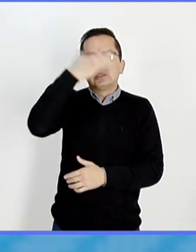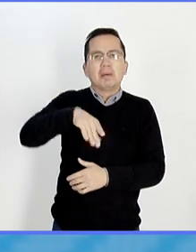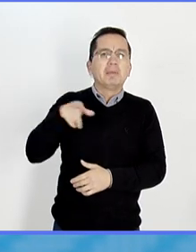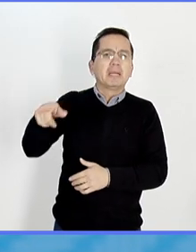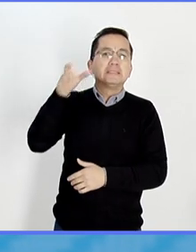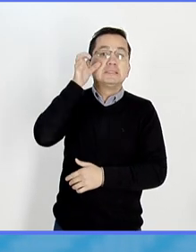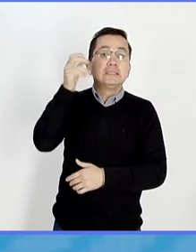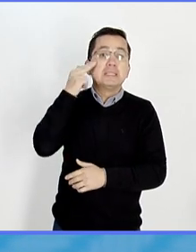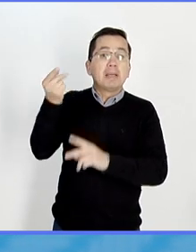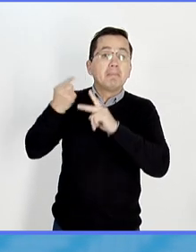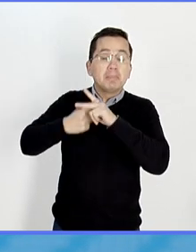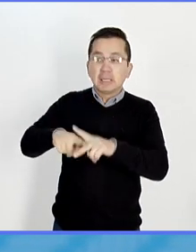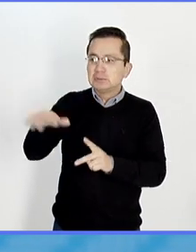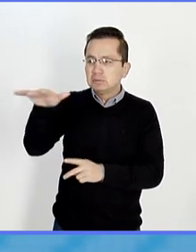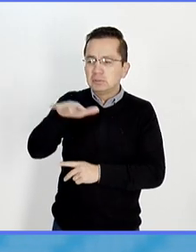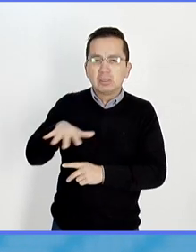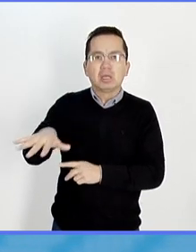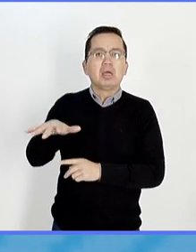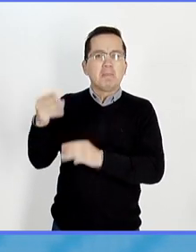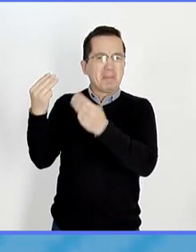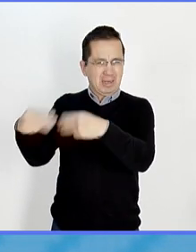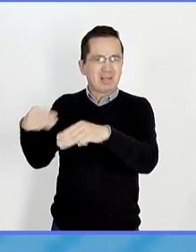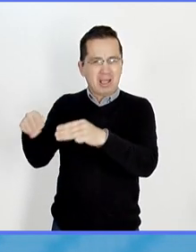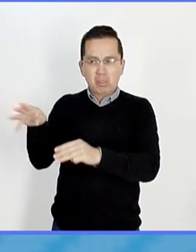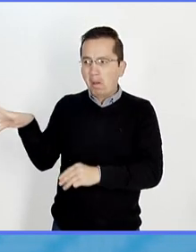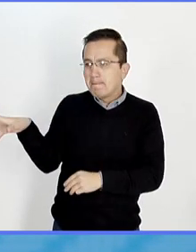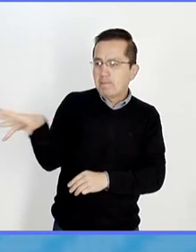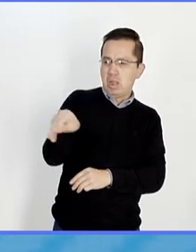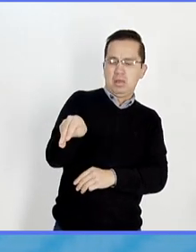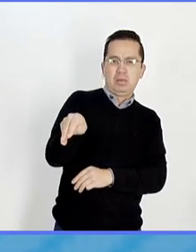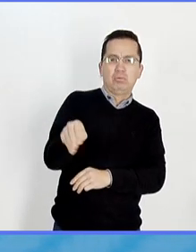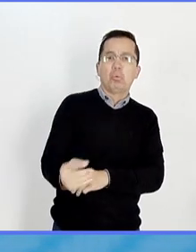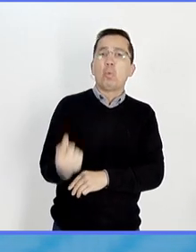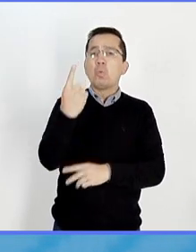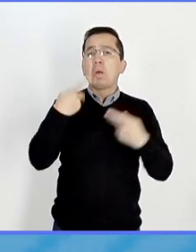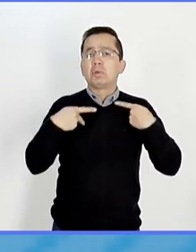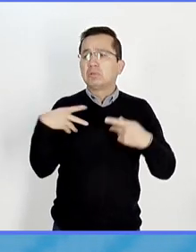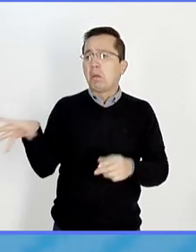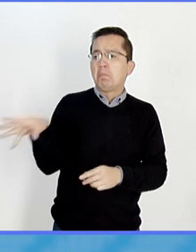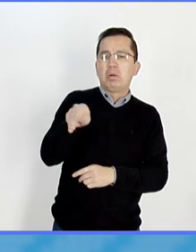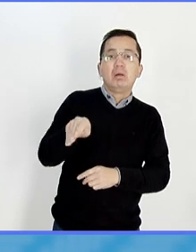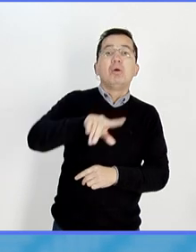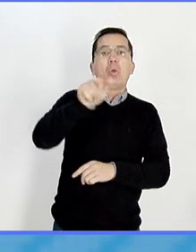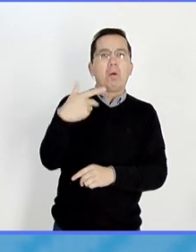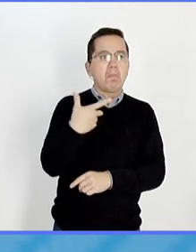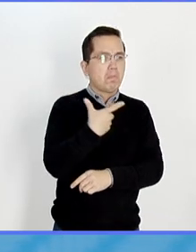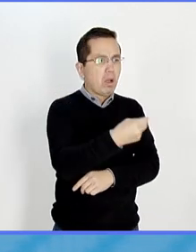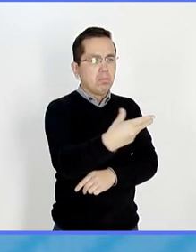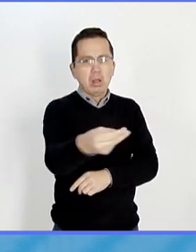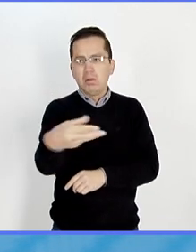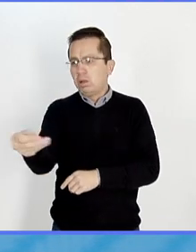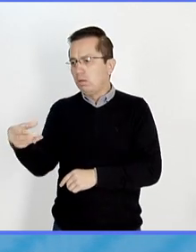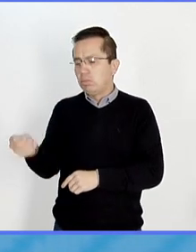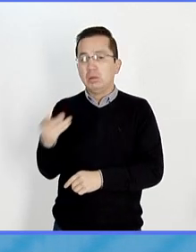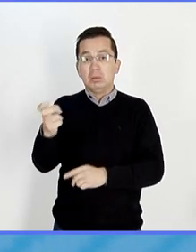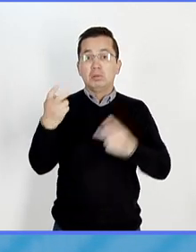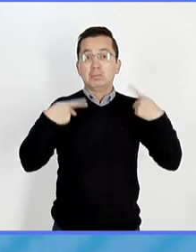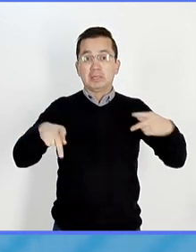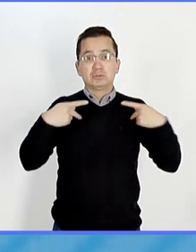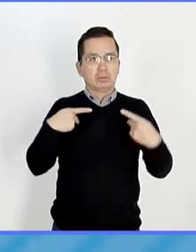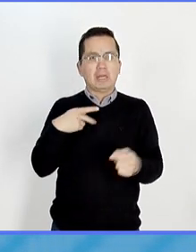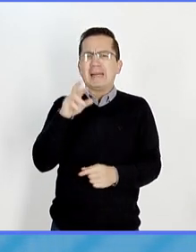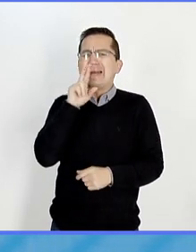y se adaptó muy bien a replicarse en las personas y de ahí ha empezado a, bueno, y empezó a infectar ya